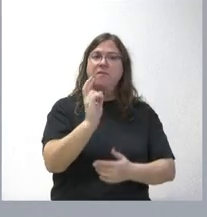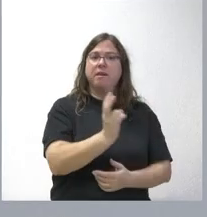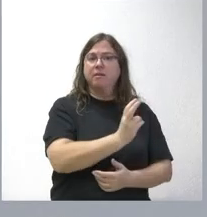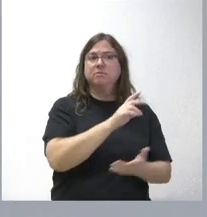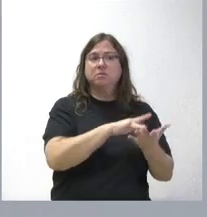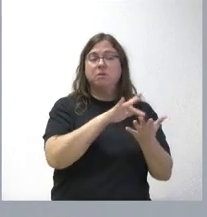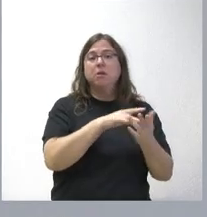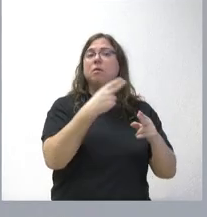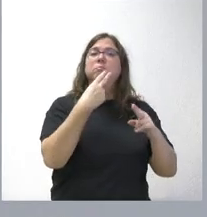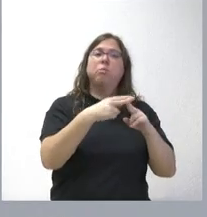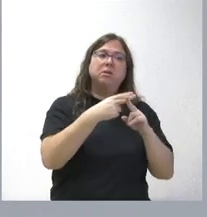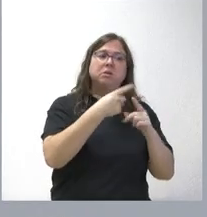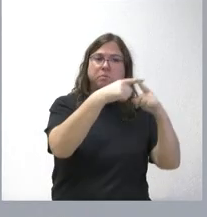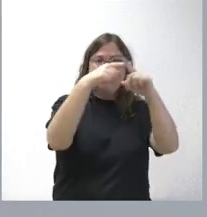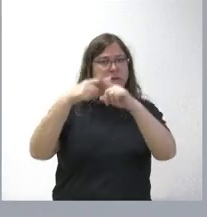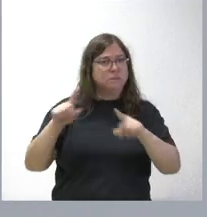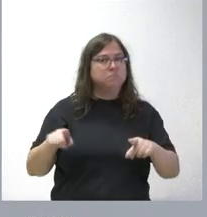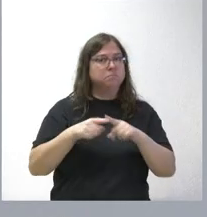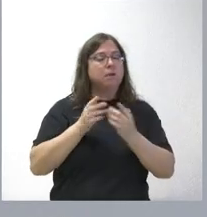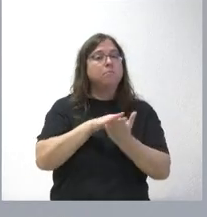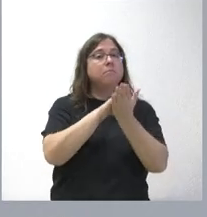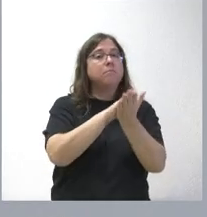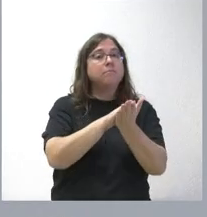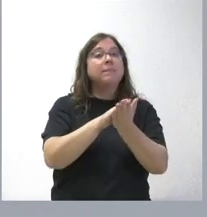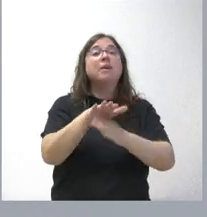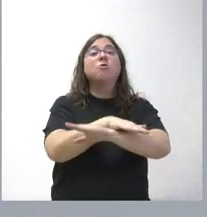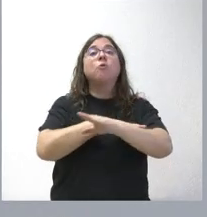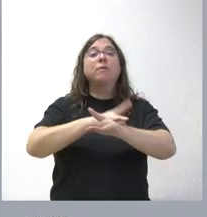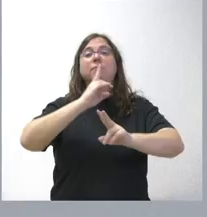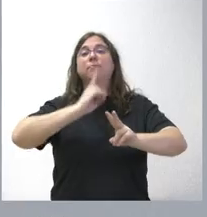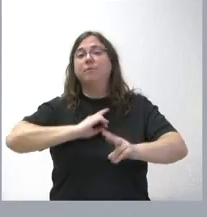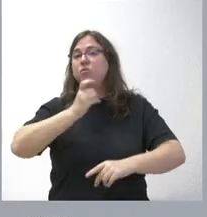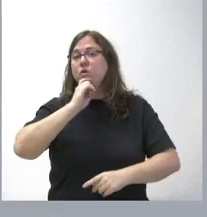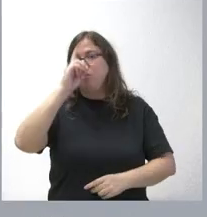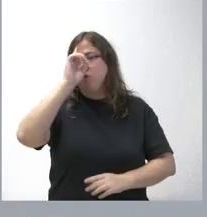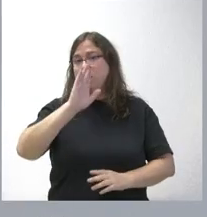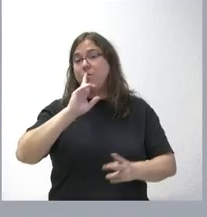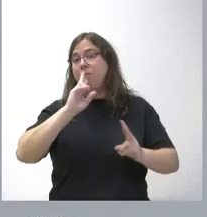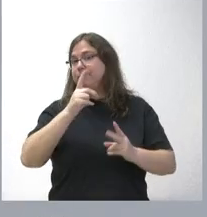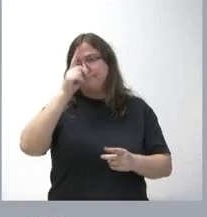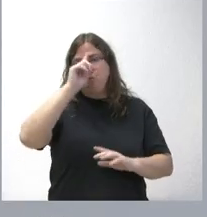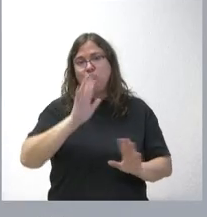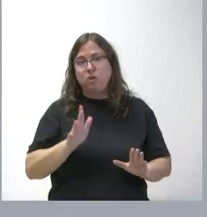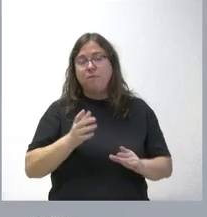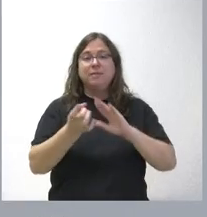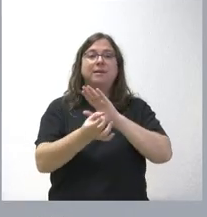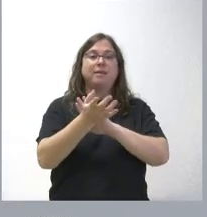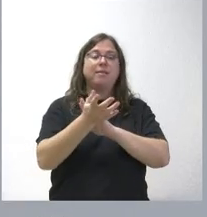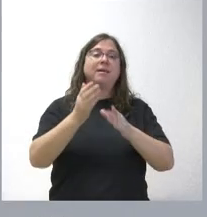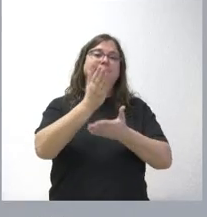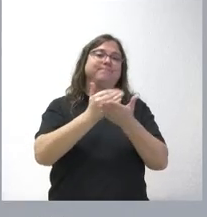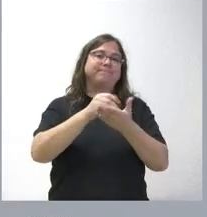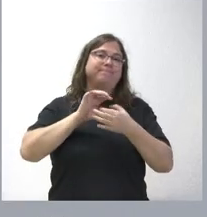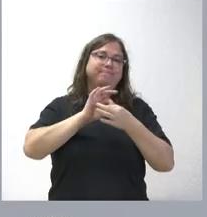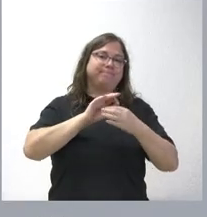de diverso signo político. No sabemos cómo va a reaccionar el Gobierno en respuesta a esta iniciativa relativa a la liquidación del 22.